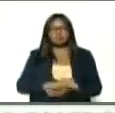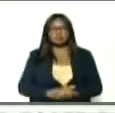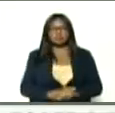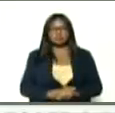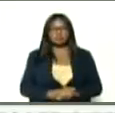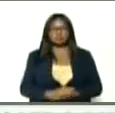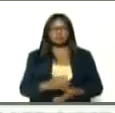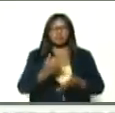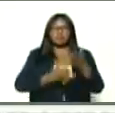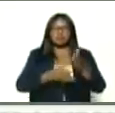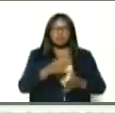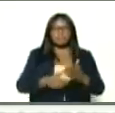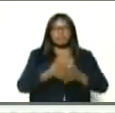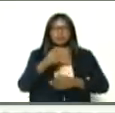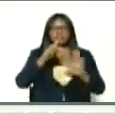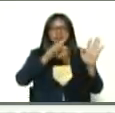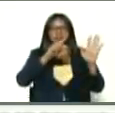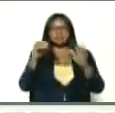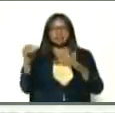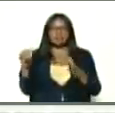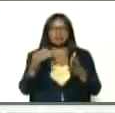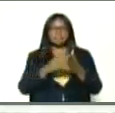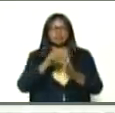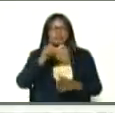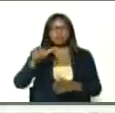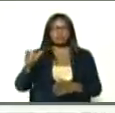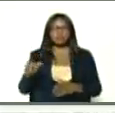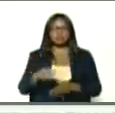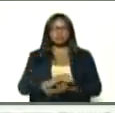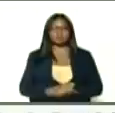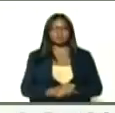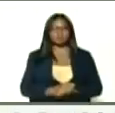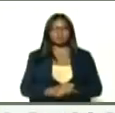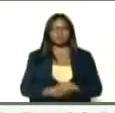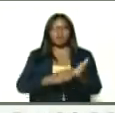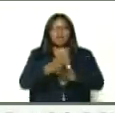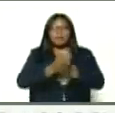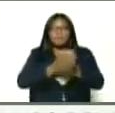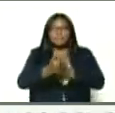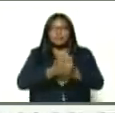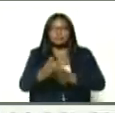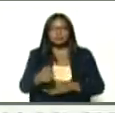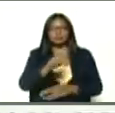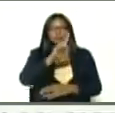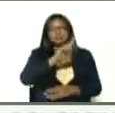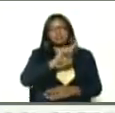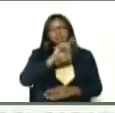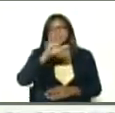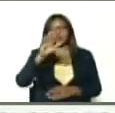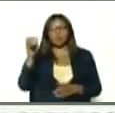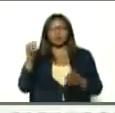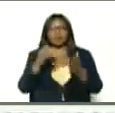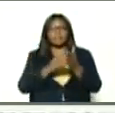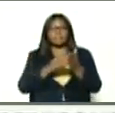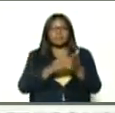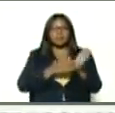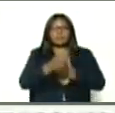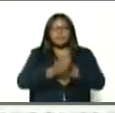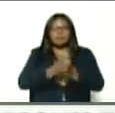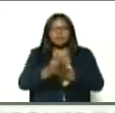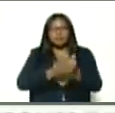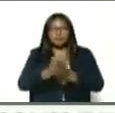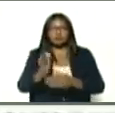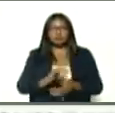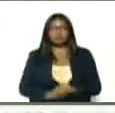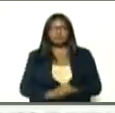se han inscrito, más de 600 mil personas, emprendedores, 650 mil emprendedores,